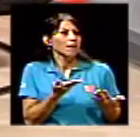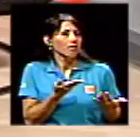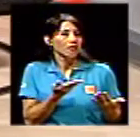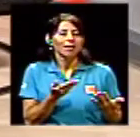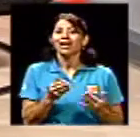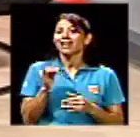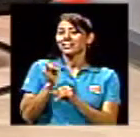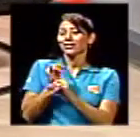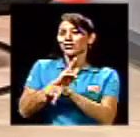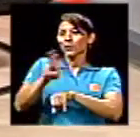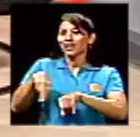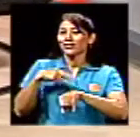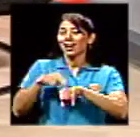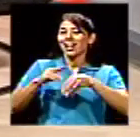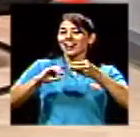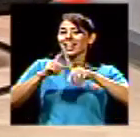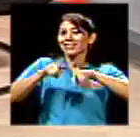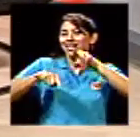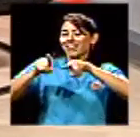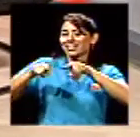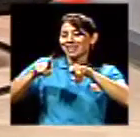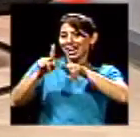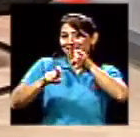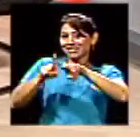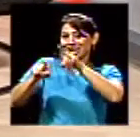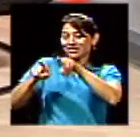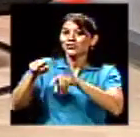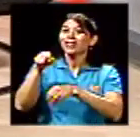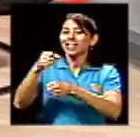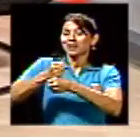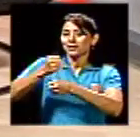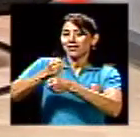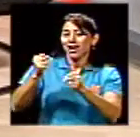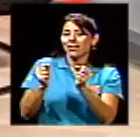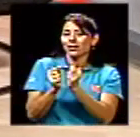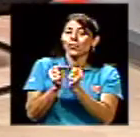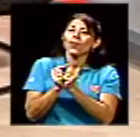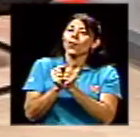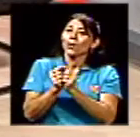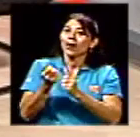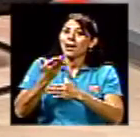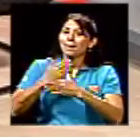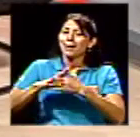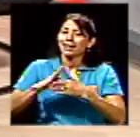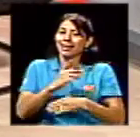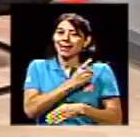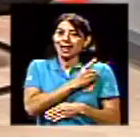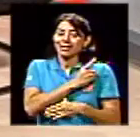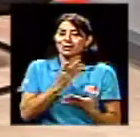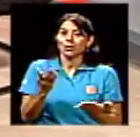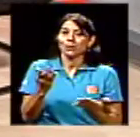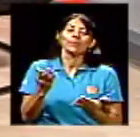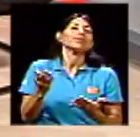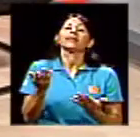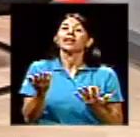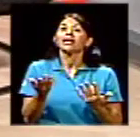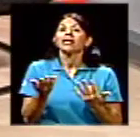Estadística y Cienso. Sí, sí, ahí estamos ahí trabajando con la parte de la dirección. Y